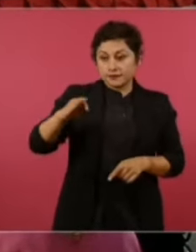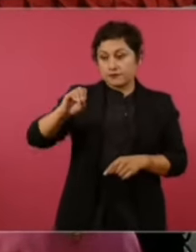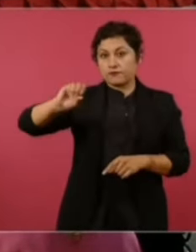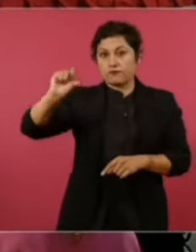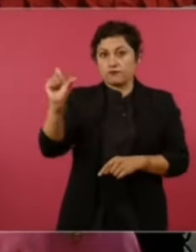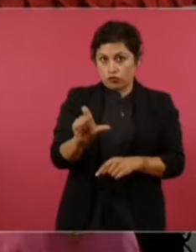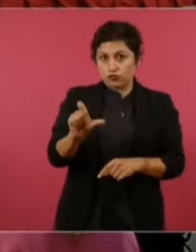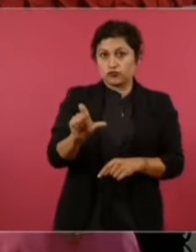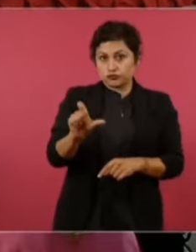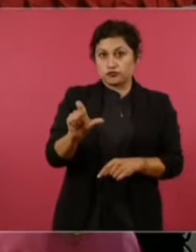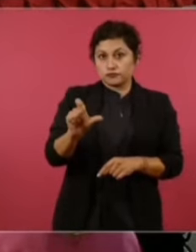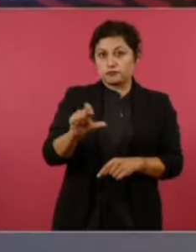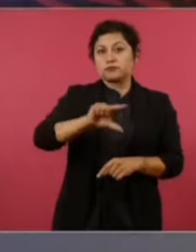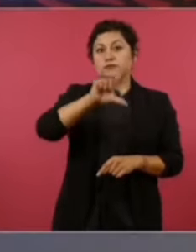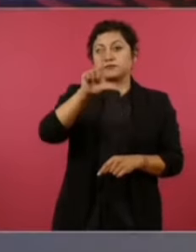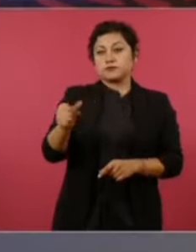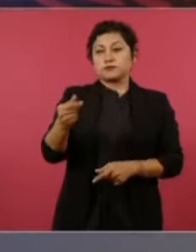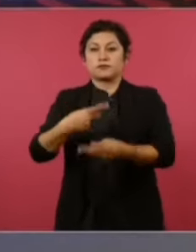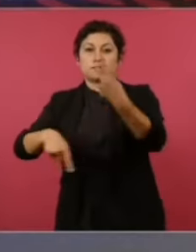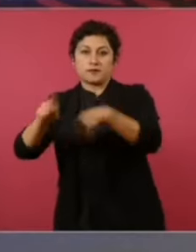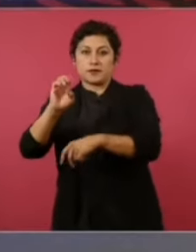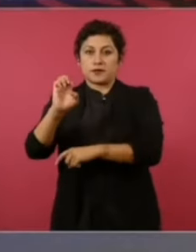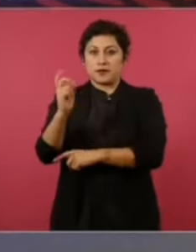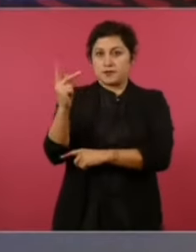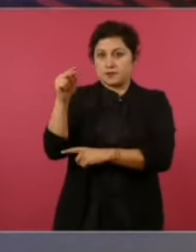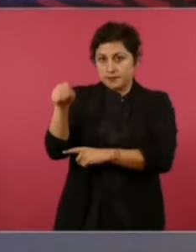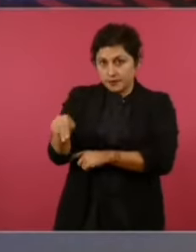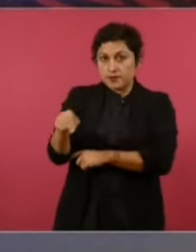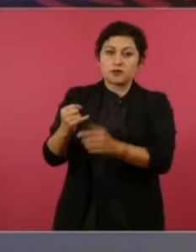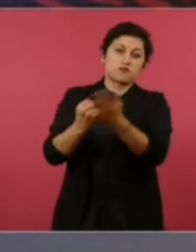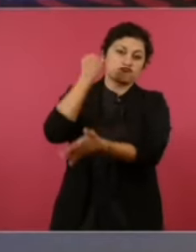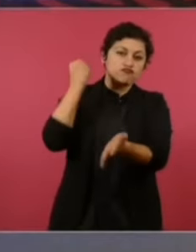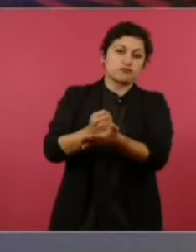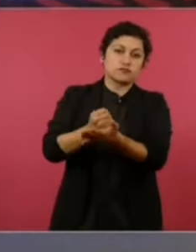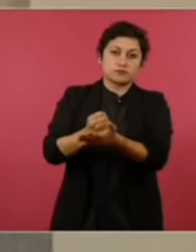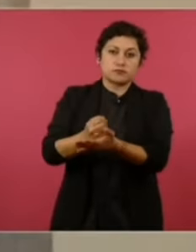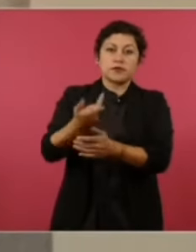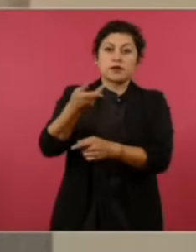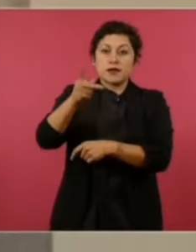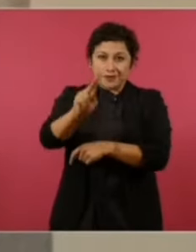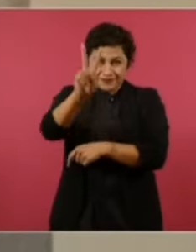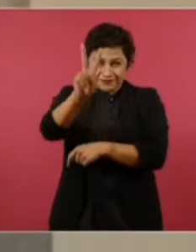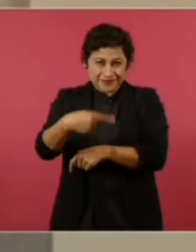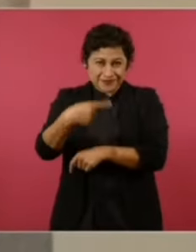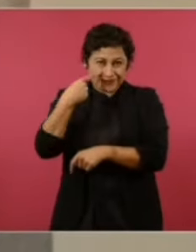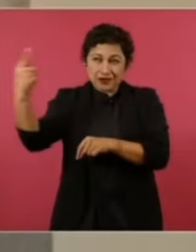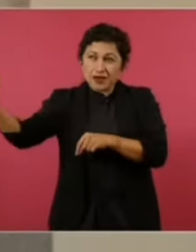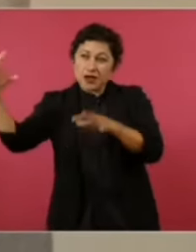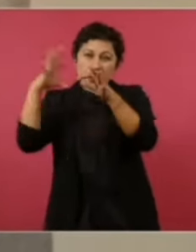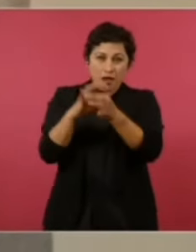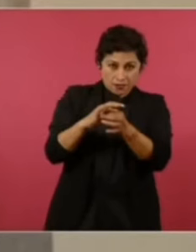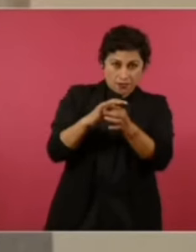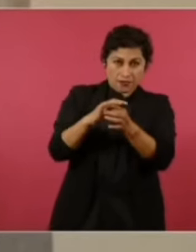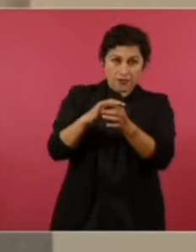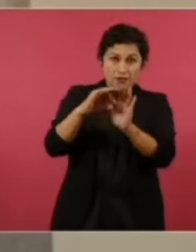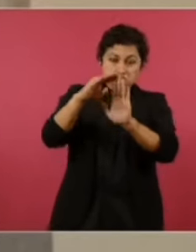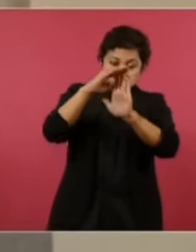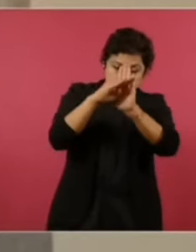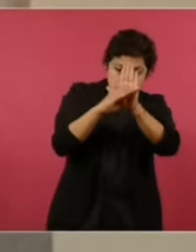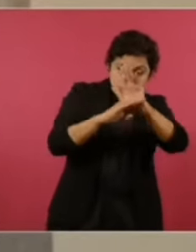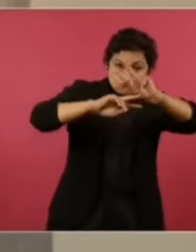y ya viene luego Peña y las ejecuta, pero es la agenda impuesta